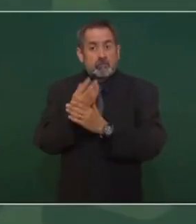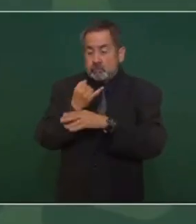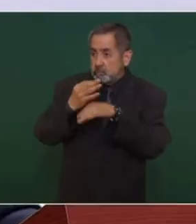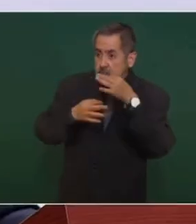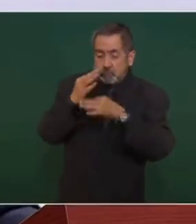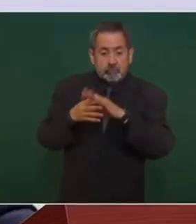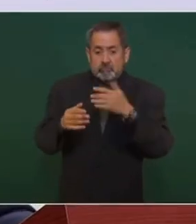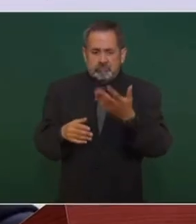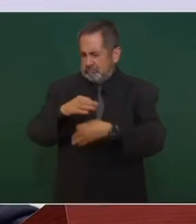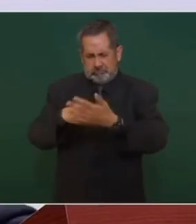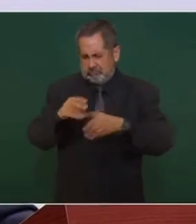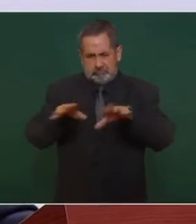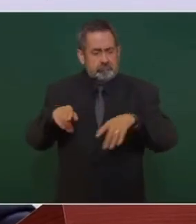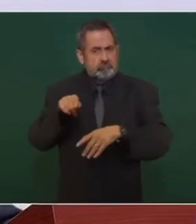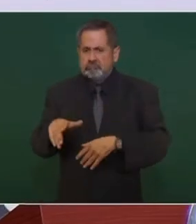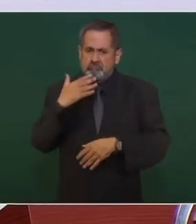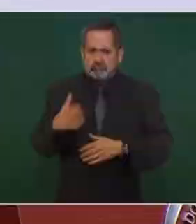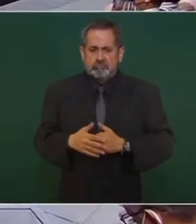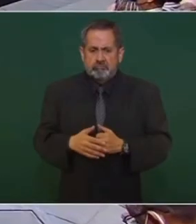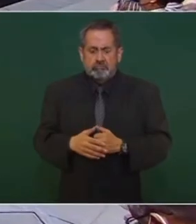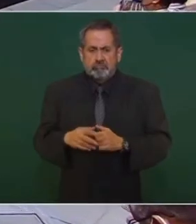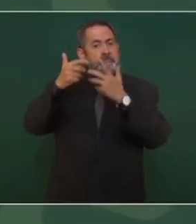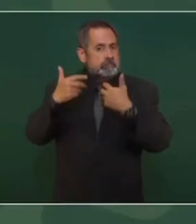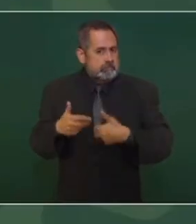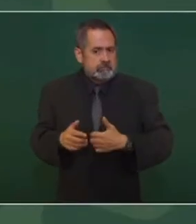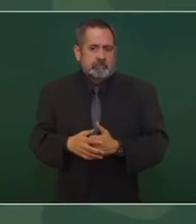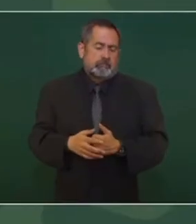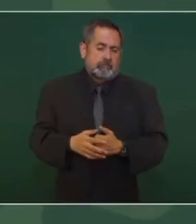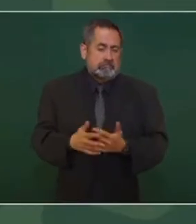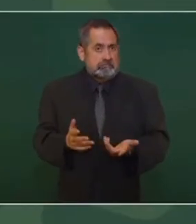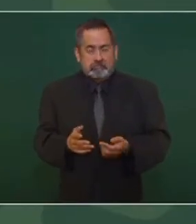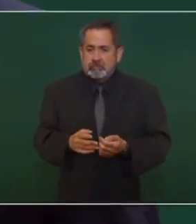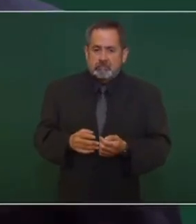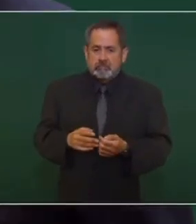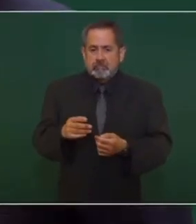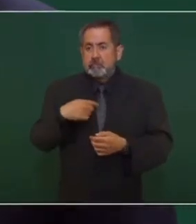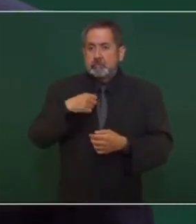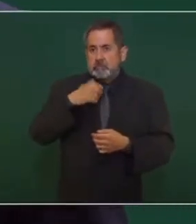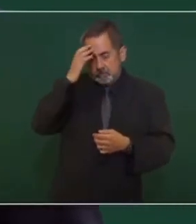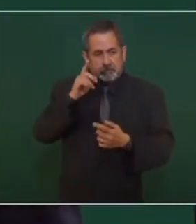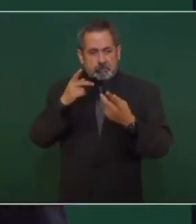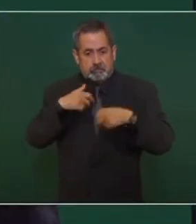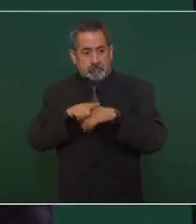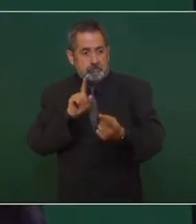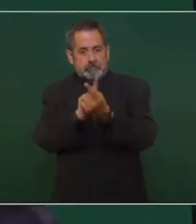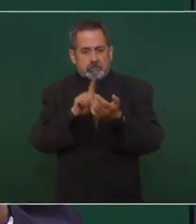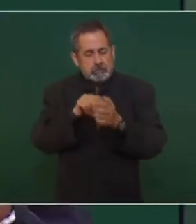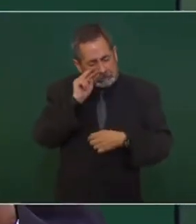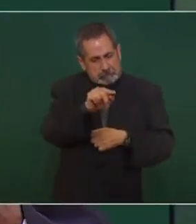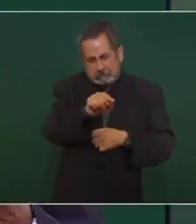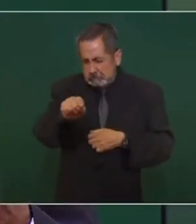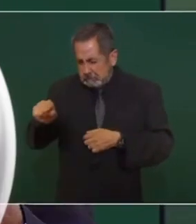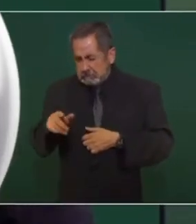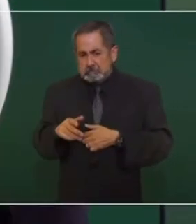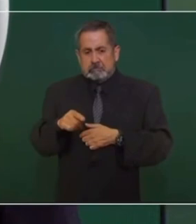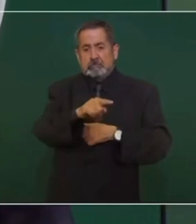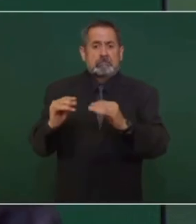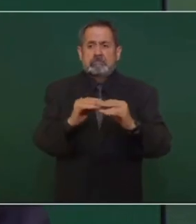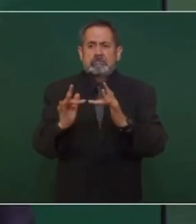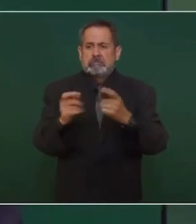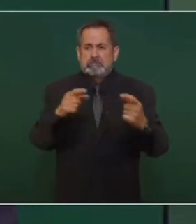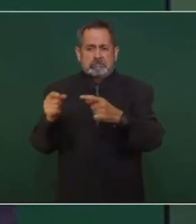y todos los programas son muy vistos. Yo no conozco personalmente a muchos de los que interactúan